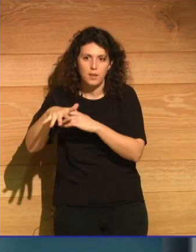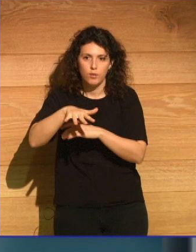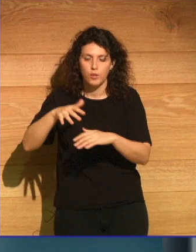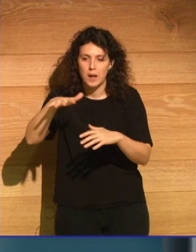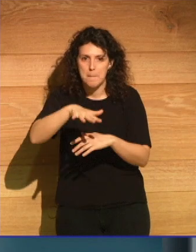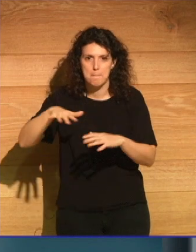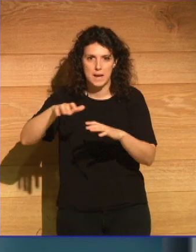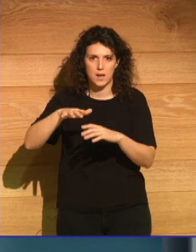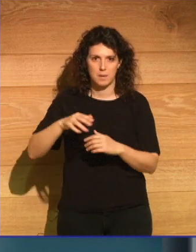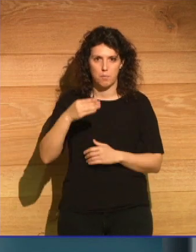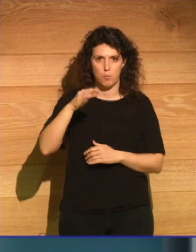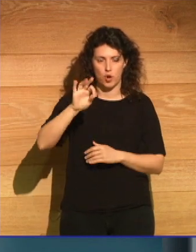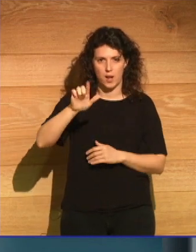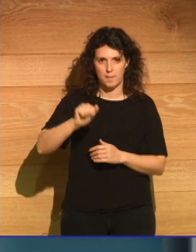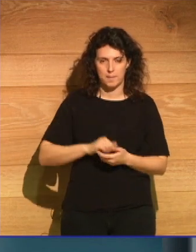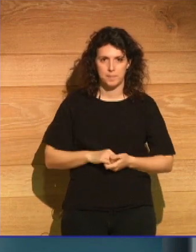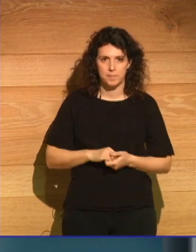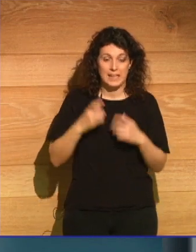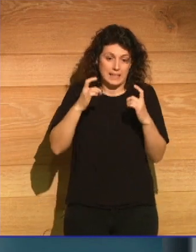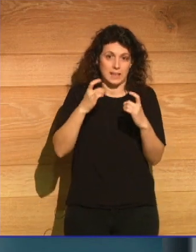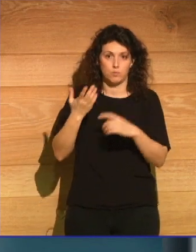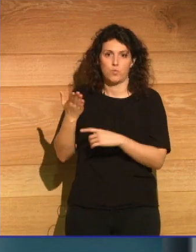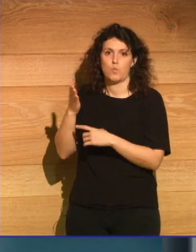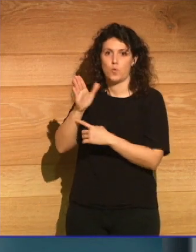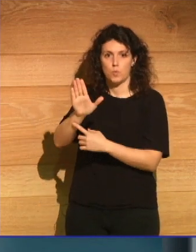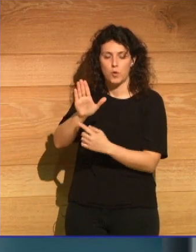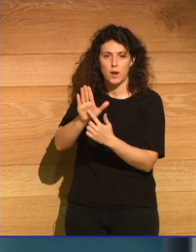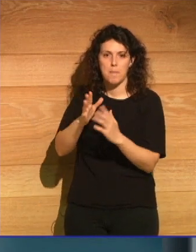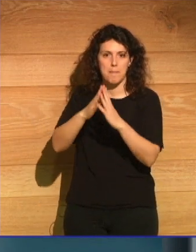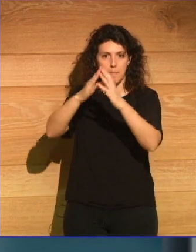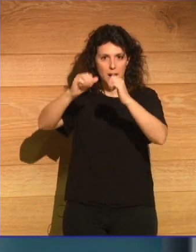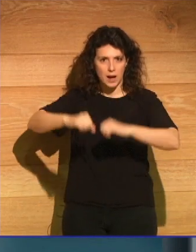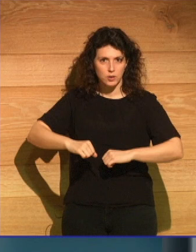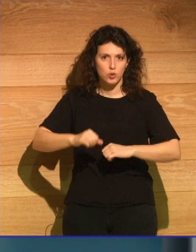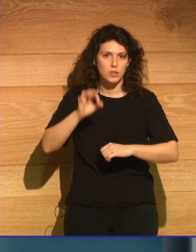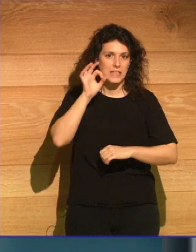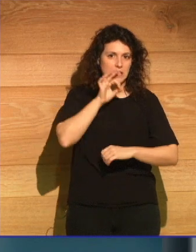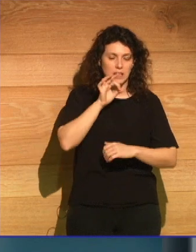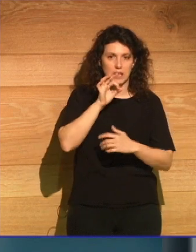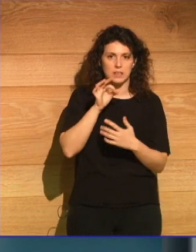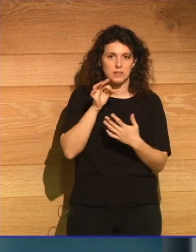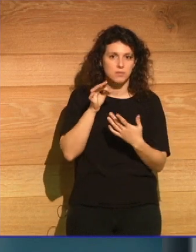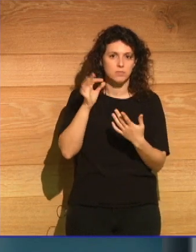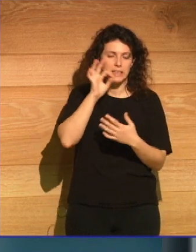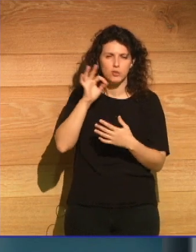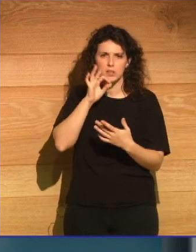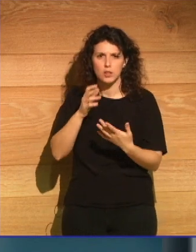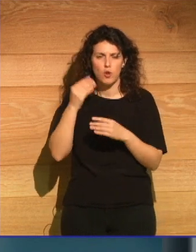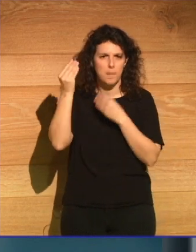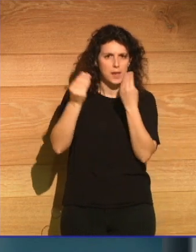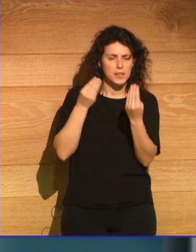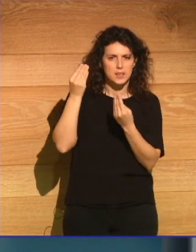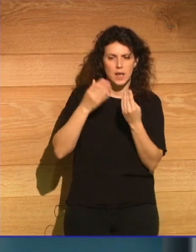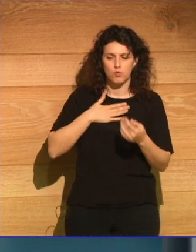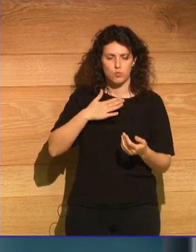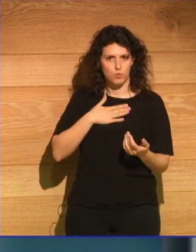Se trata de proponer un audaz pacto con los siglos venideros, de pensar en nuestro